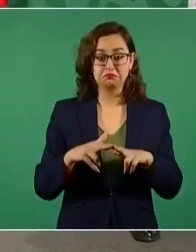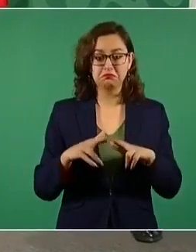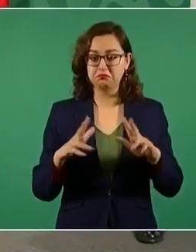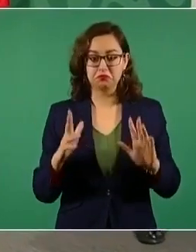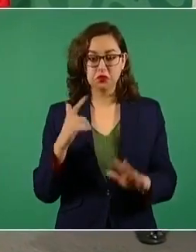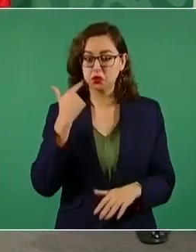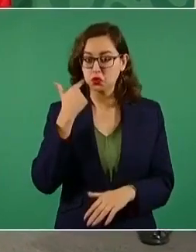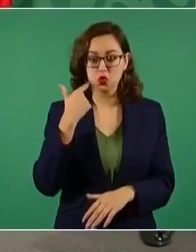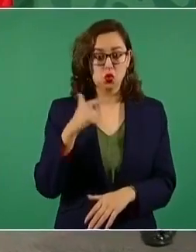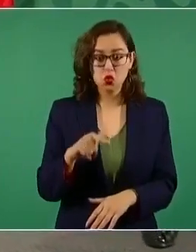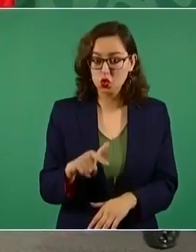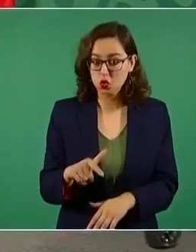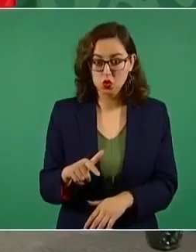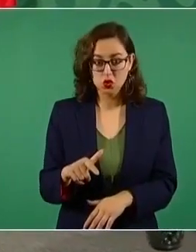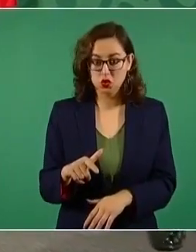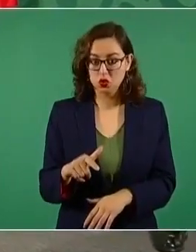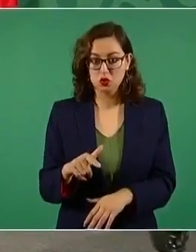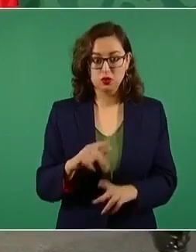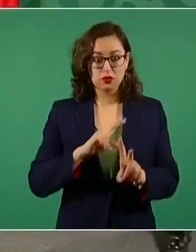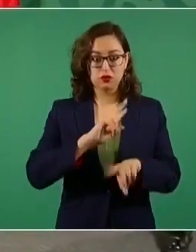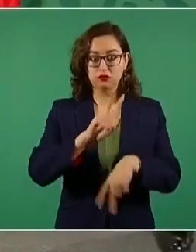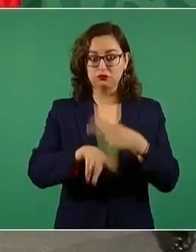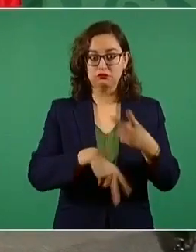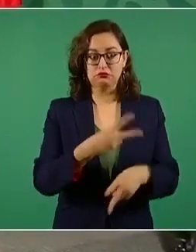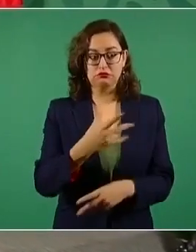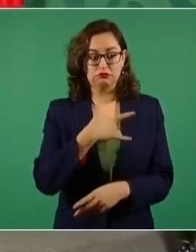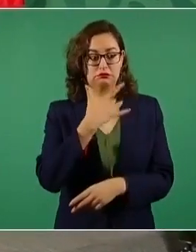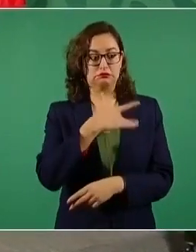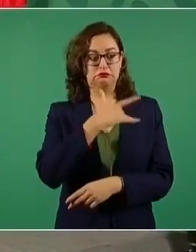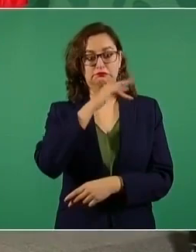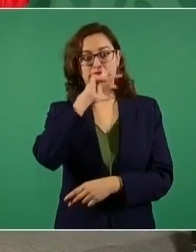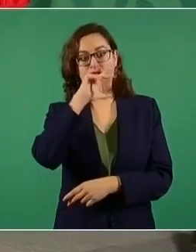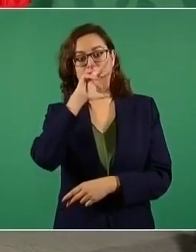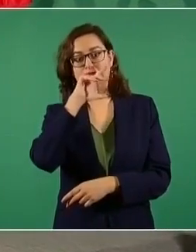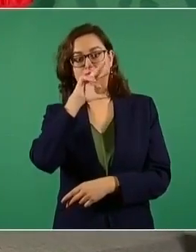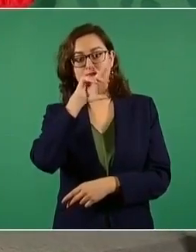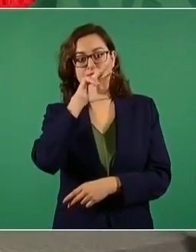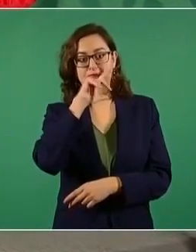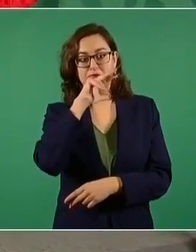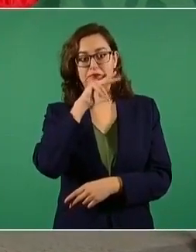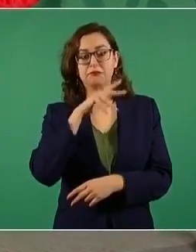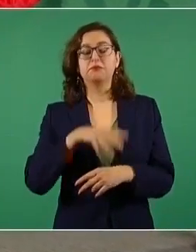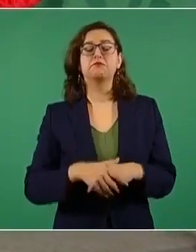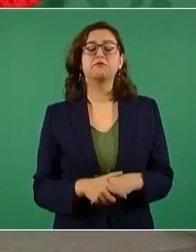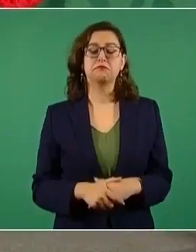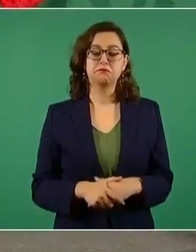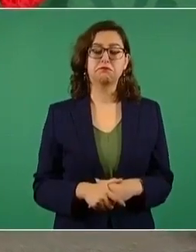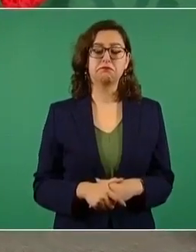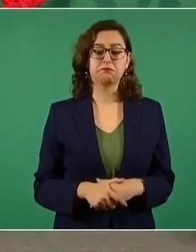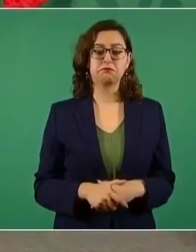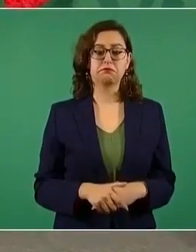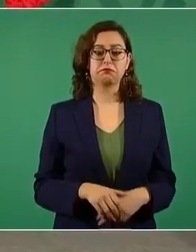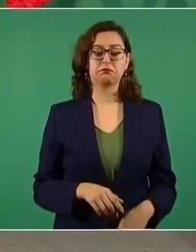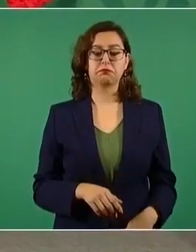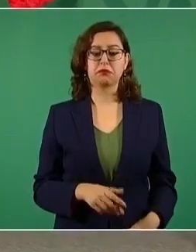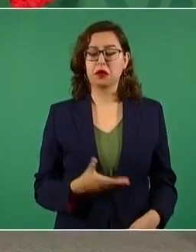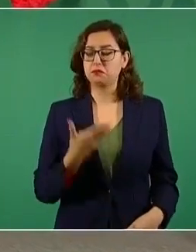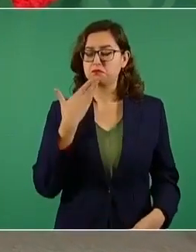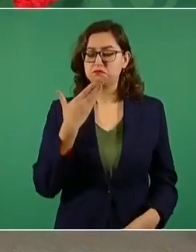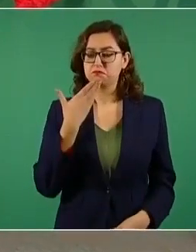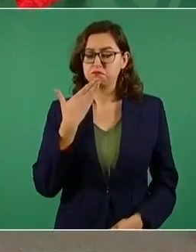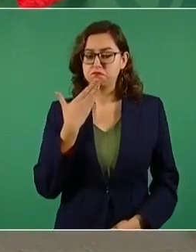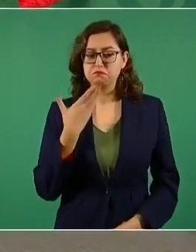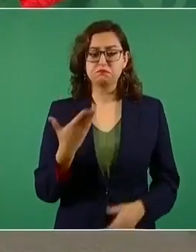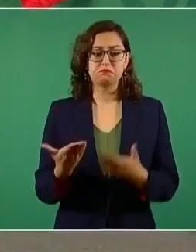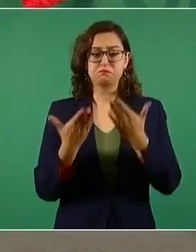tienen preocupaciones, pues no hay problema. Bueno,